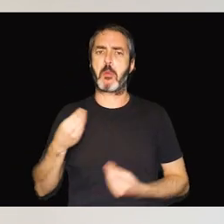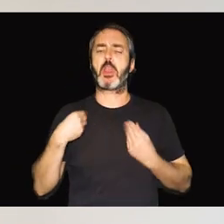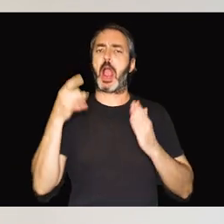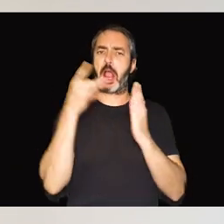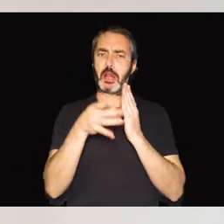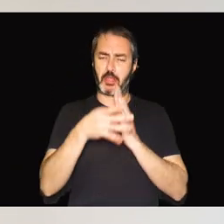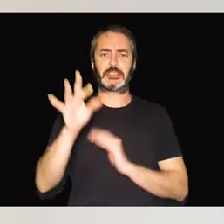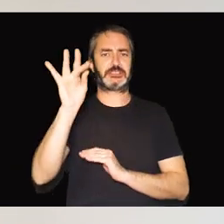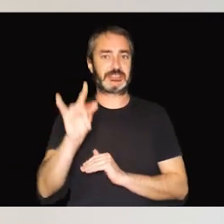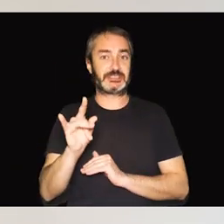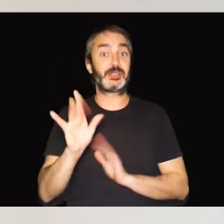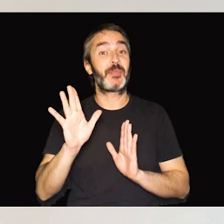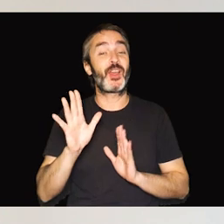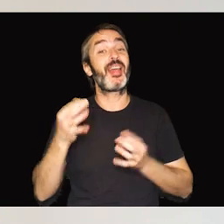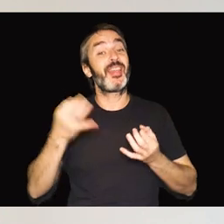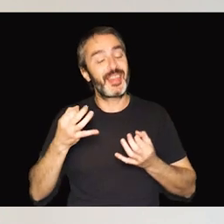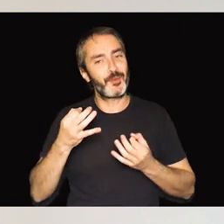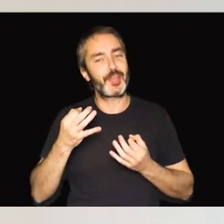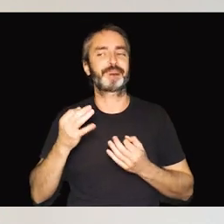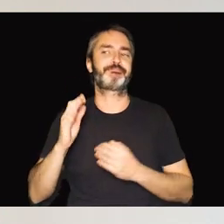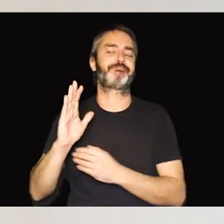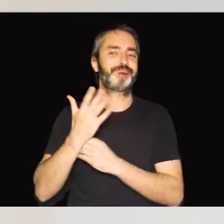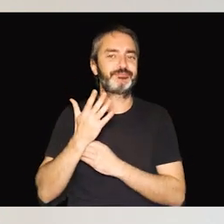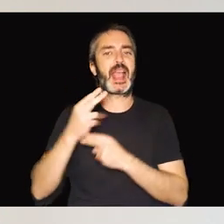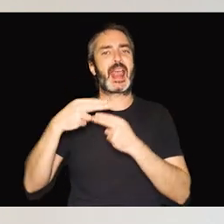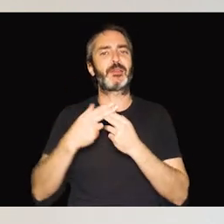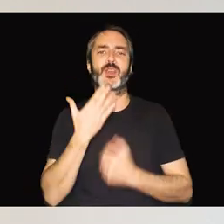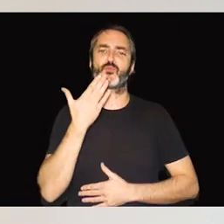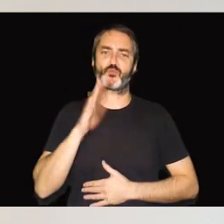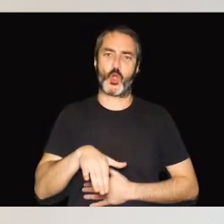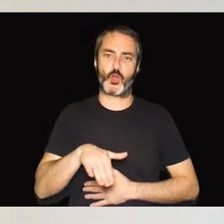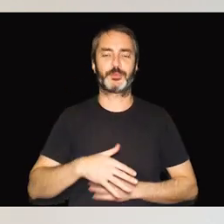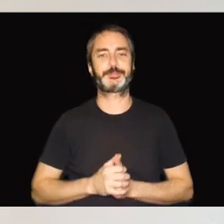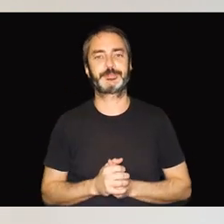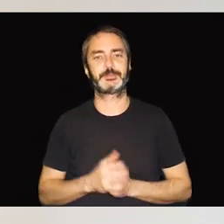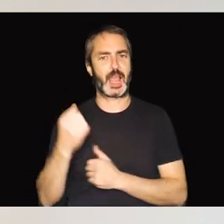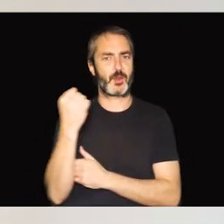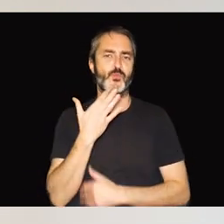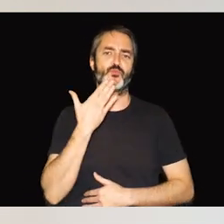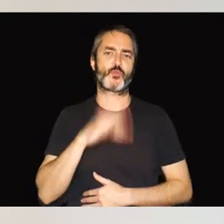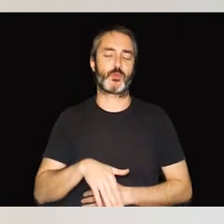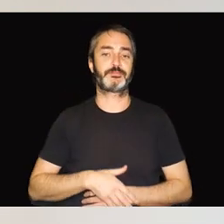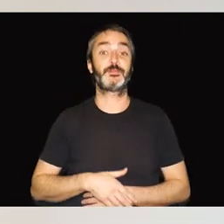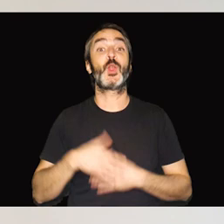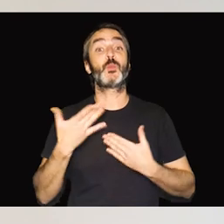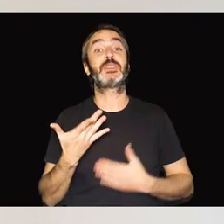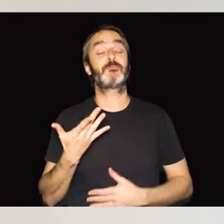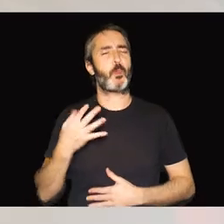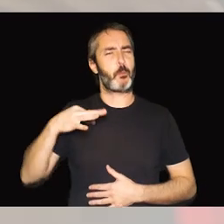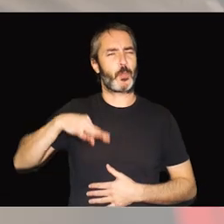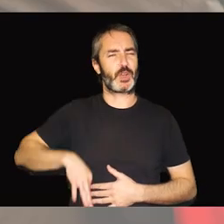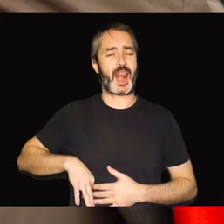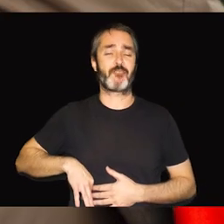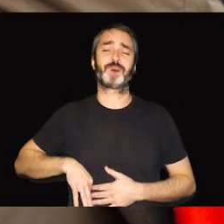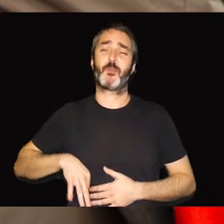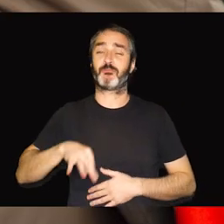vida siempre que se le faciliten las herramientas y los soportes adecuados. A través de la figura profesional del mediador